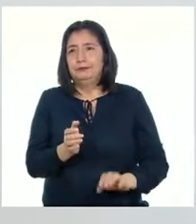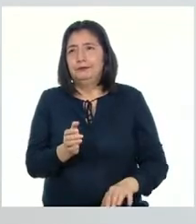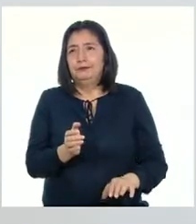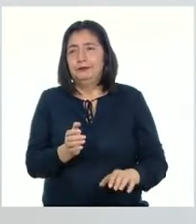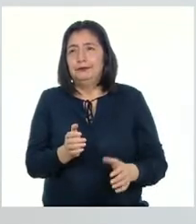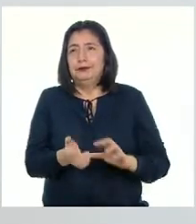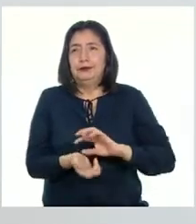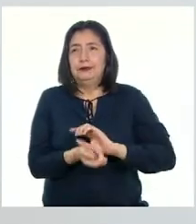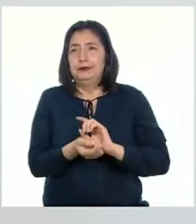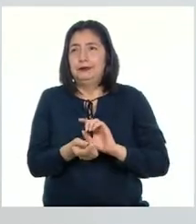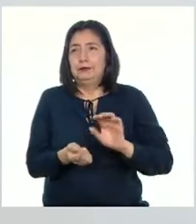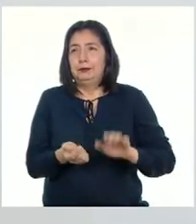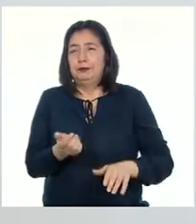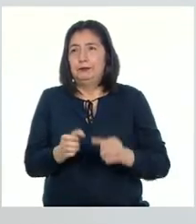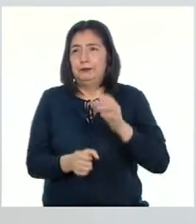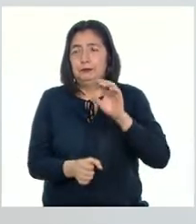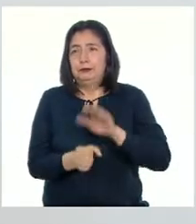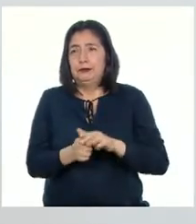Cambio